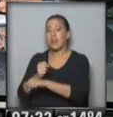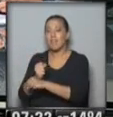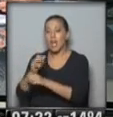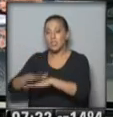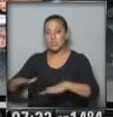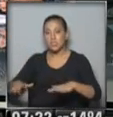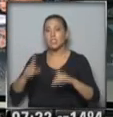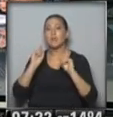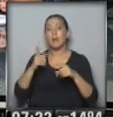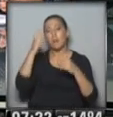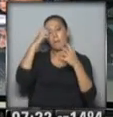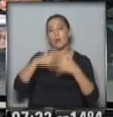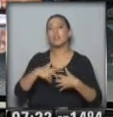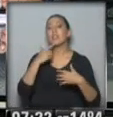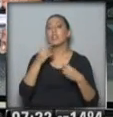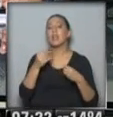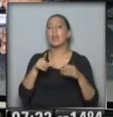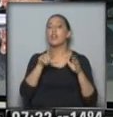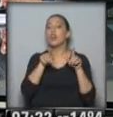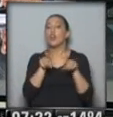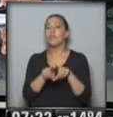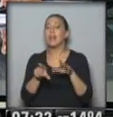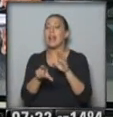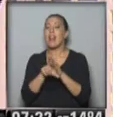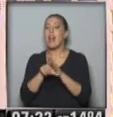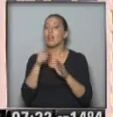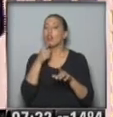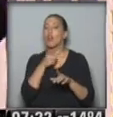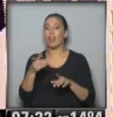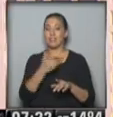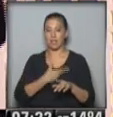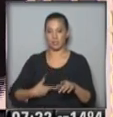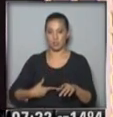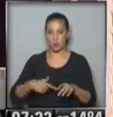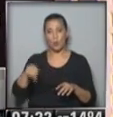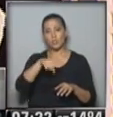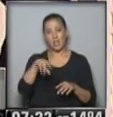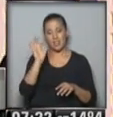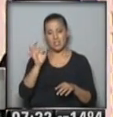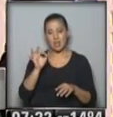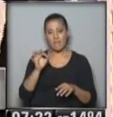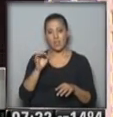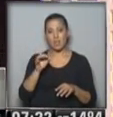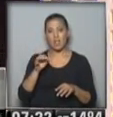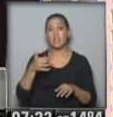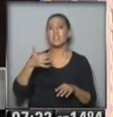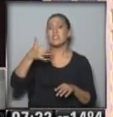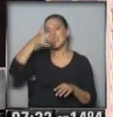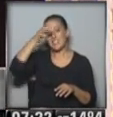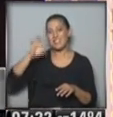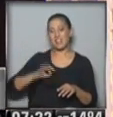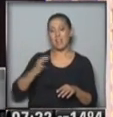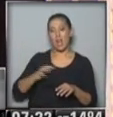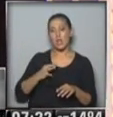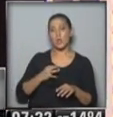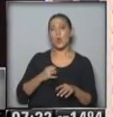referencia al proyecto que limita las medidas cauterales contra el Estado. Ustedes saben que en 60 años no hubo